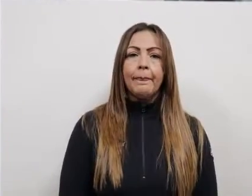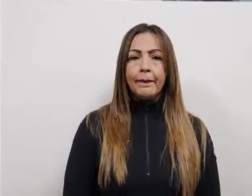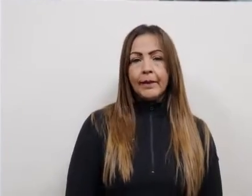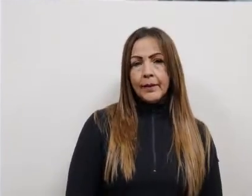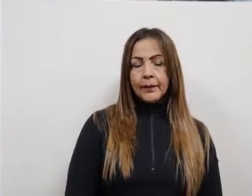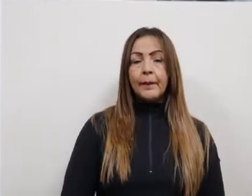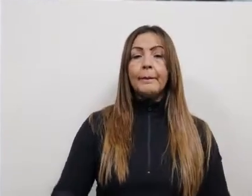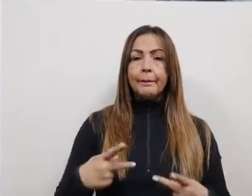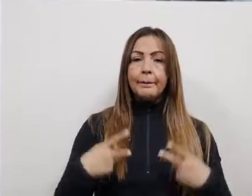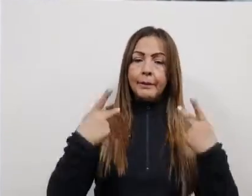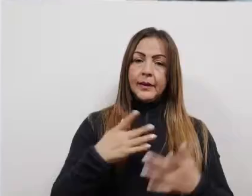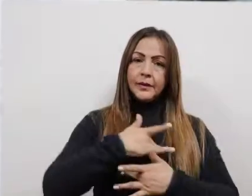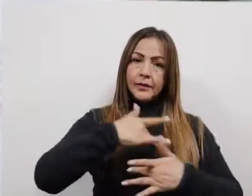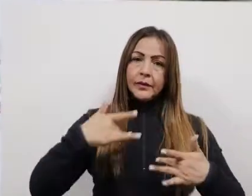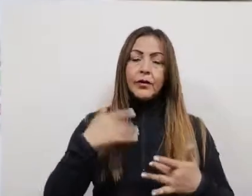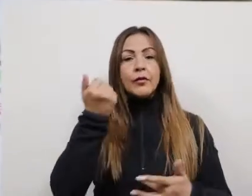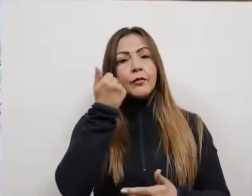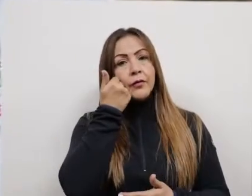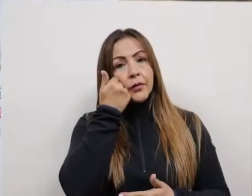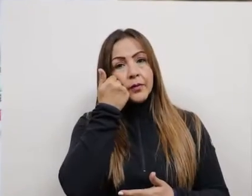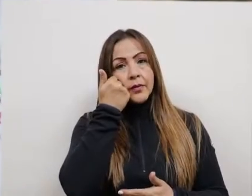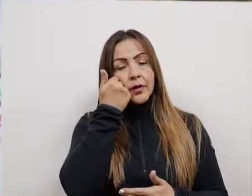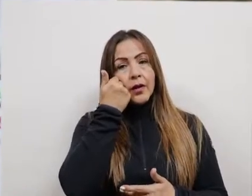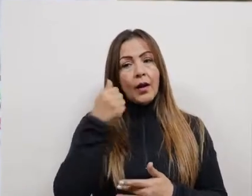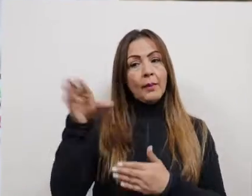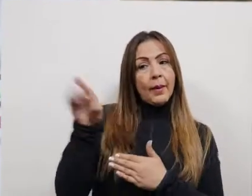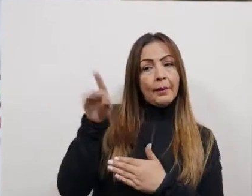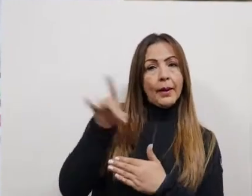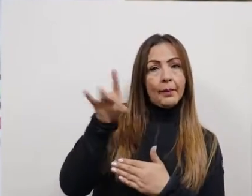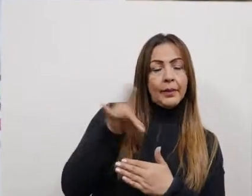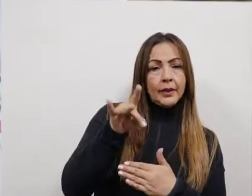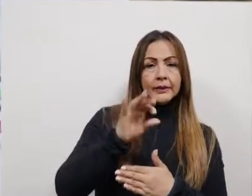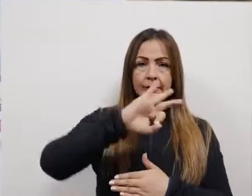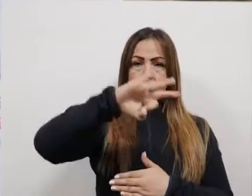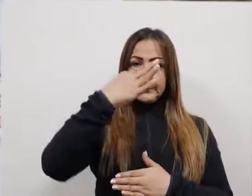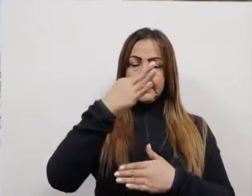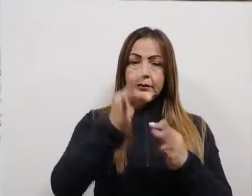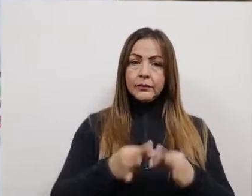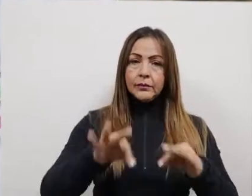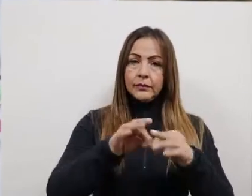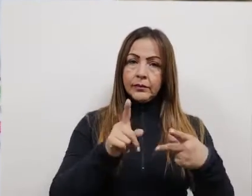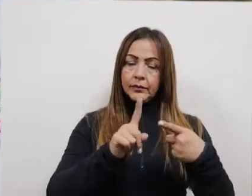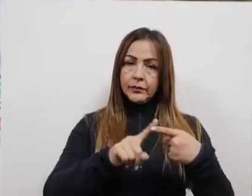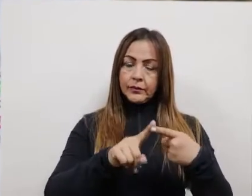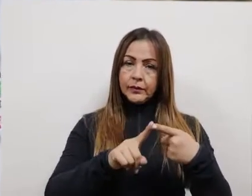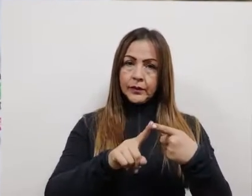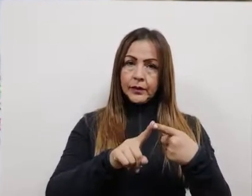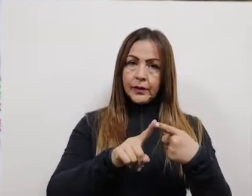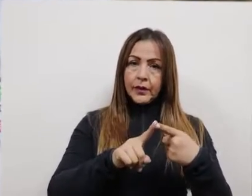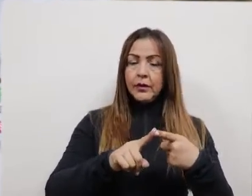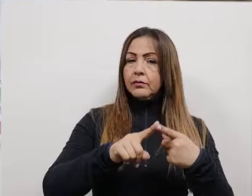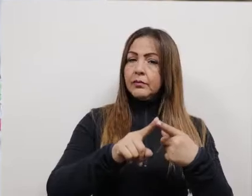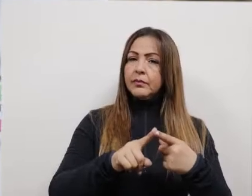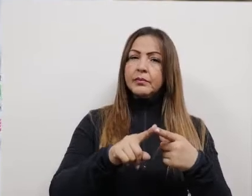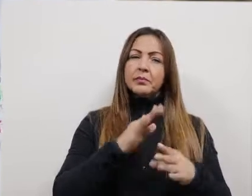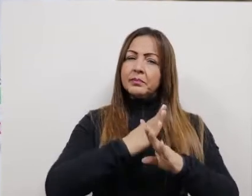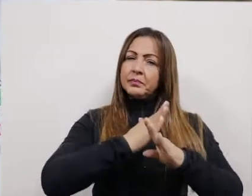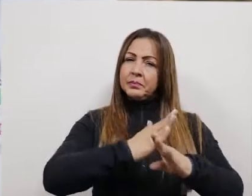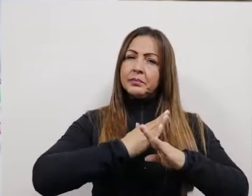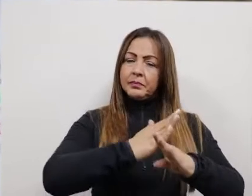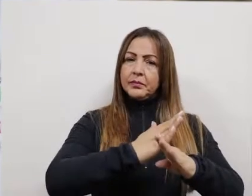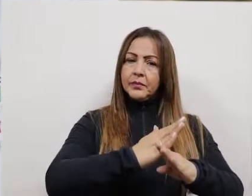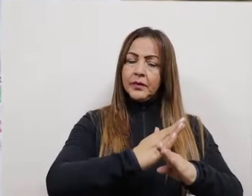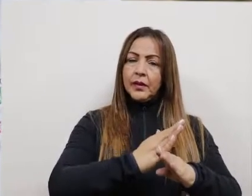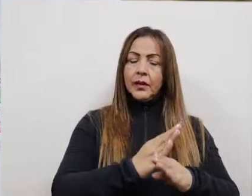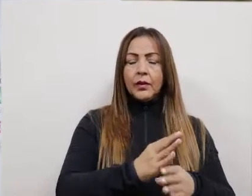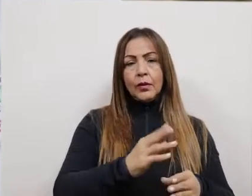La dimensión vida saludable y enfermedades transmisibles comprende tres componentes. El programa ampliado de inmunización